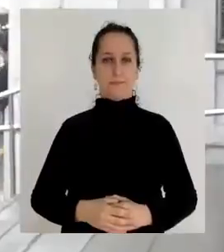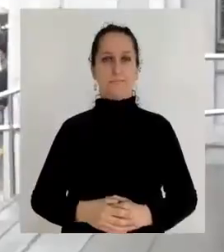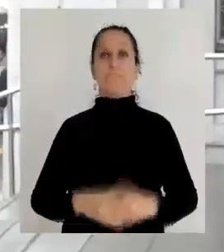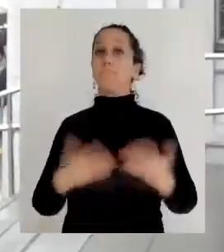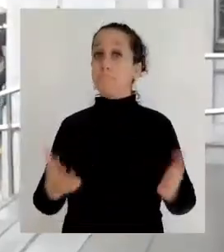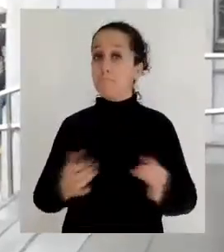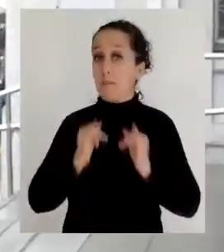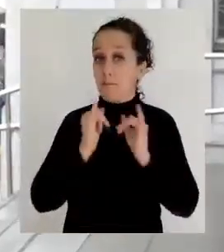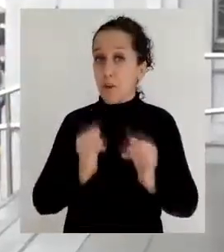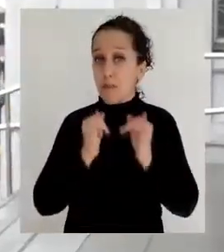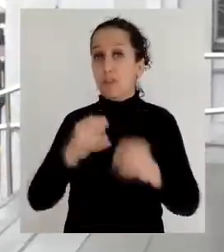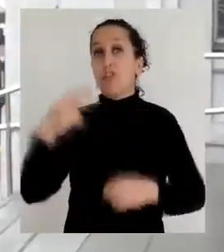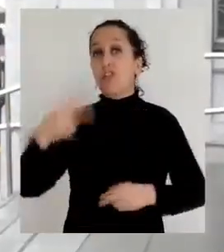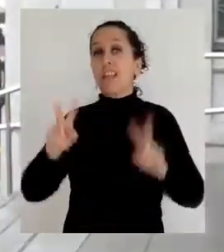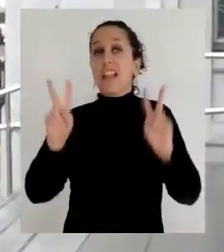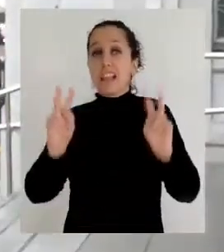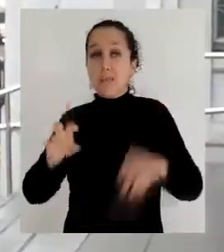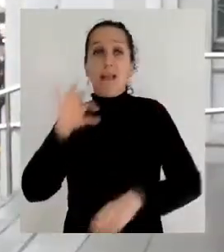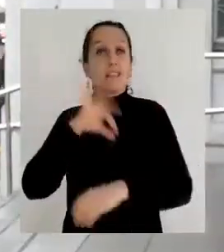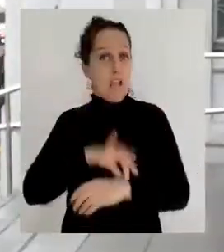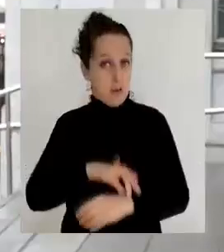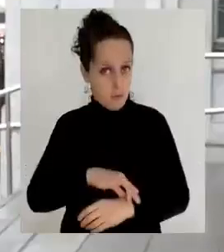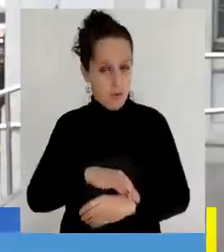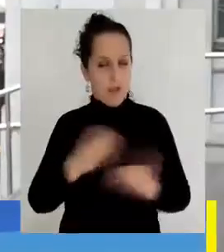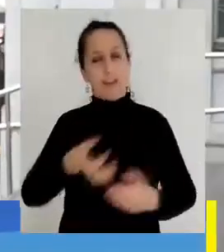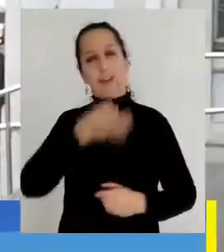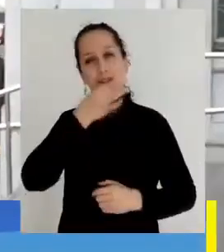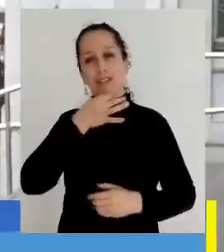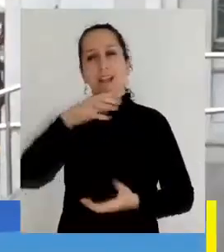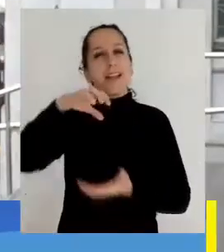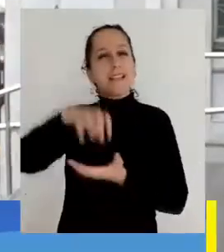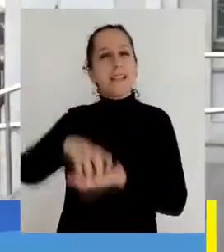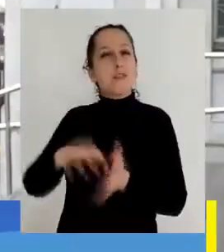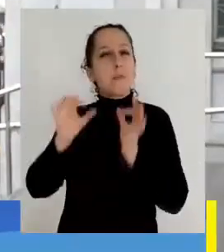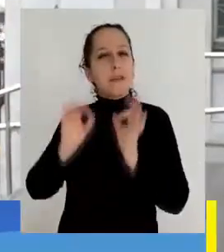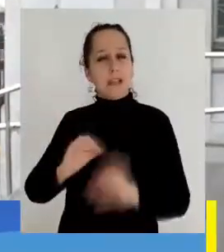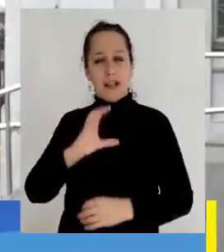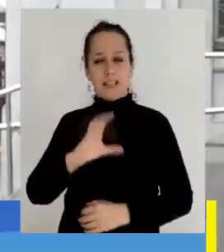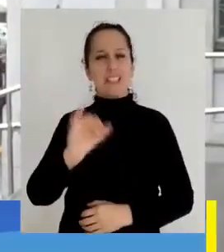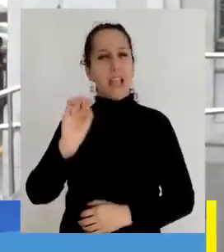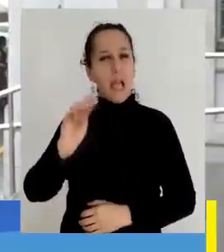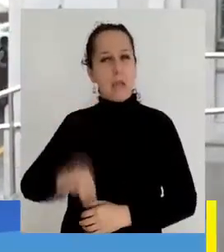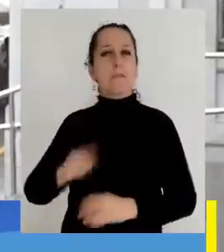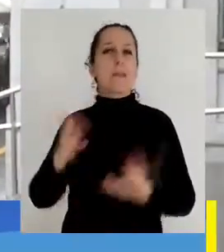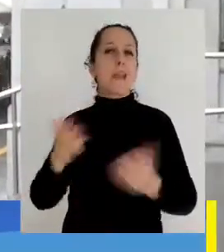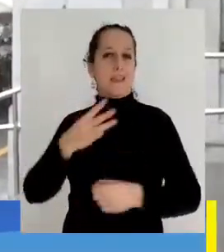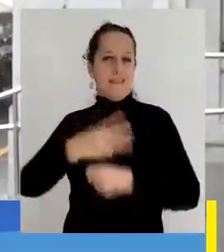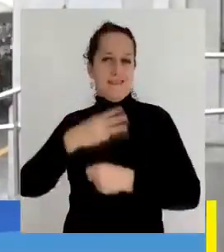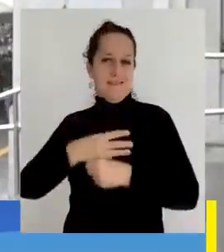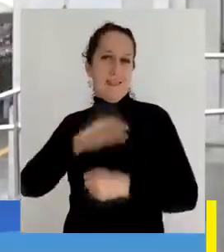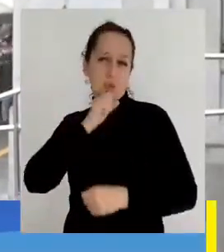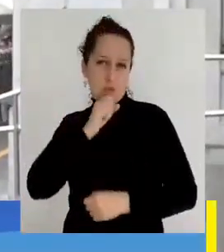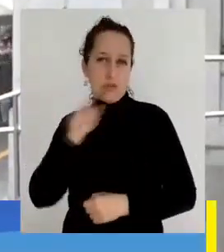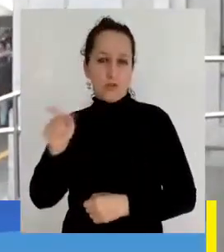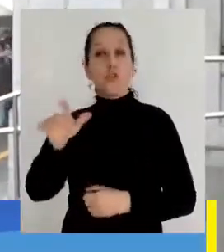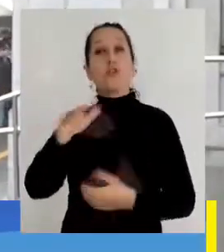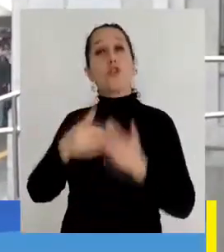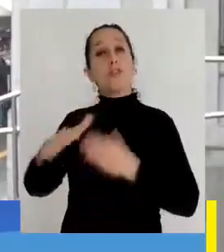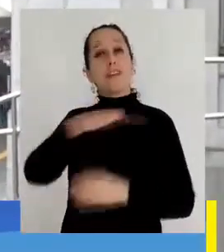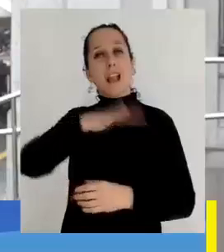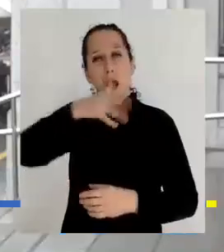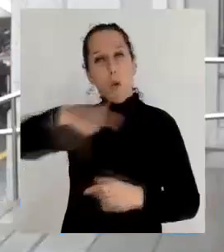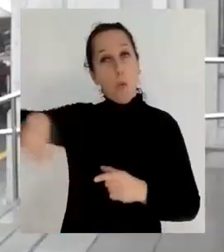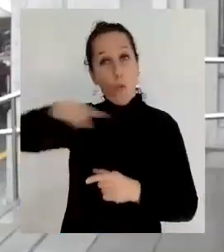Y seguimos con las noticias de salud. Esta vez les vamos a contar sobre el centro integral para el adulto mayor en Lorenzo Arenas, que